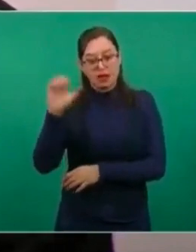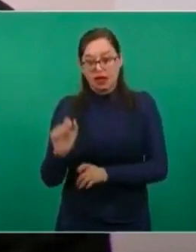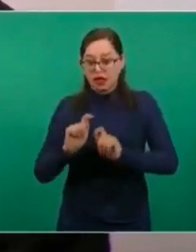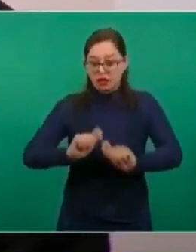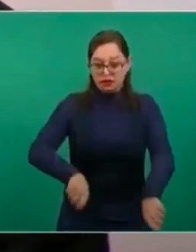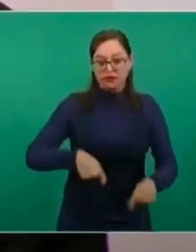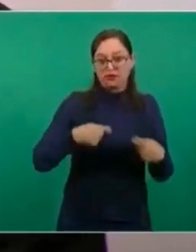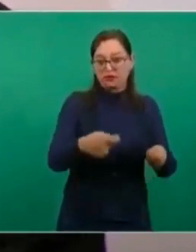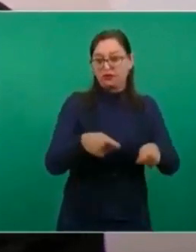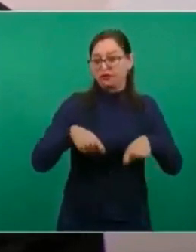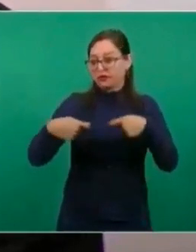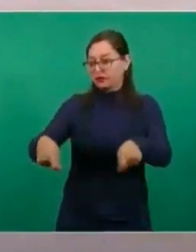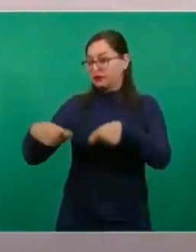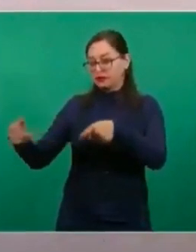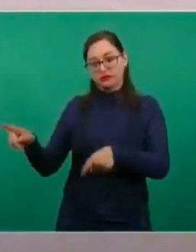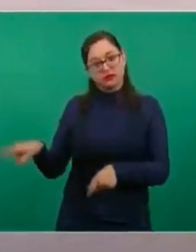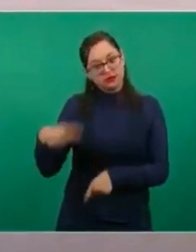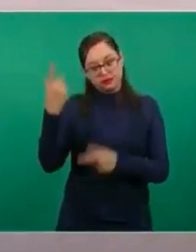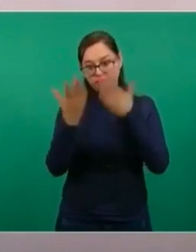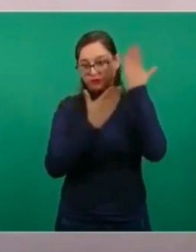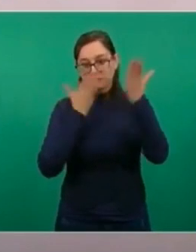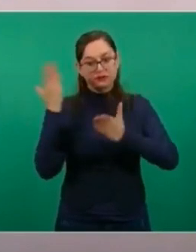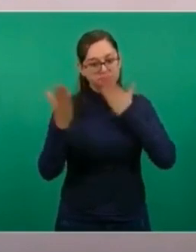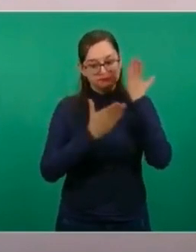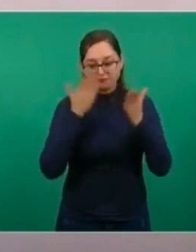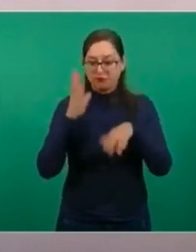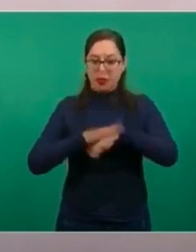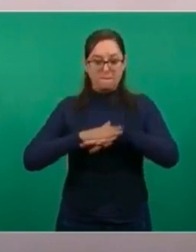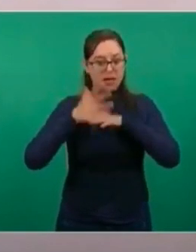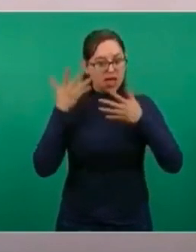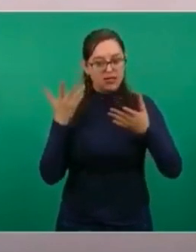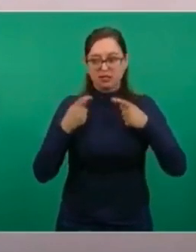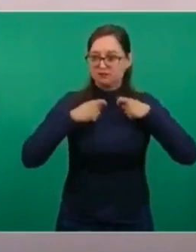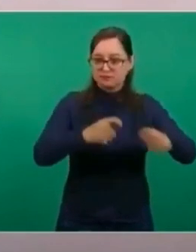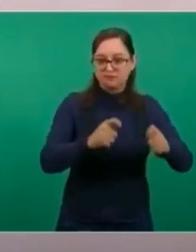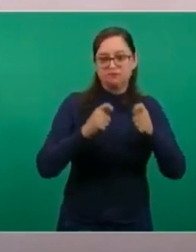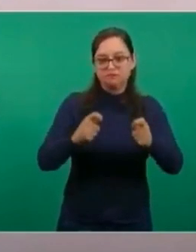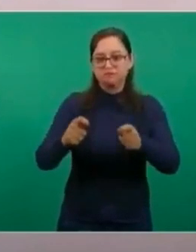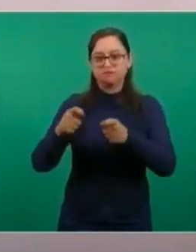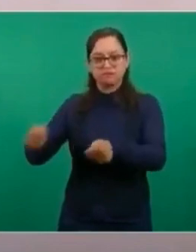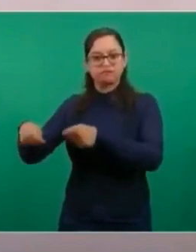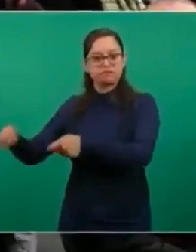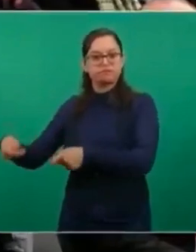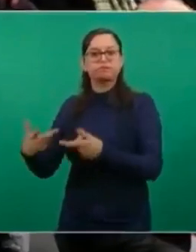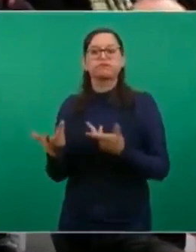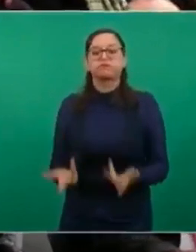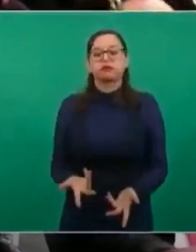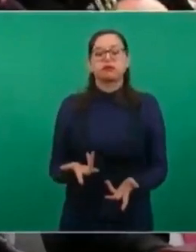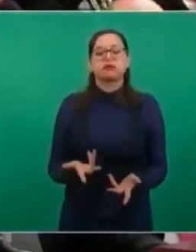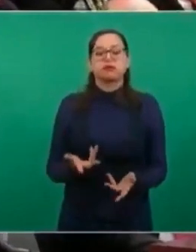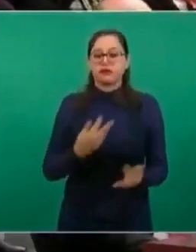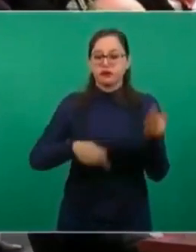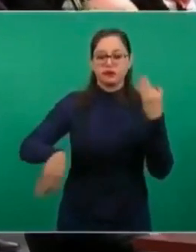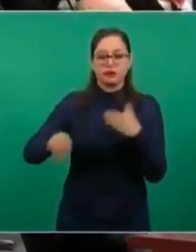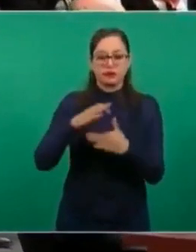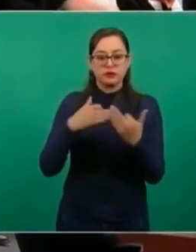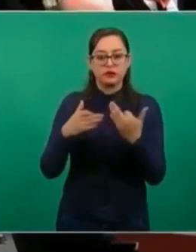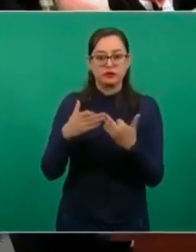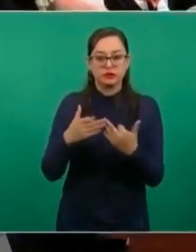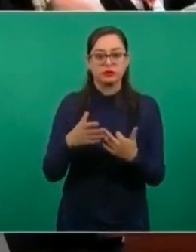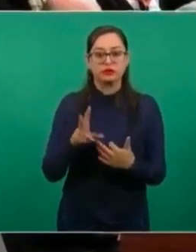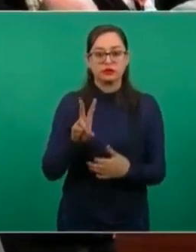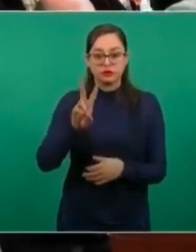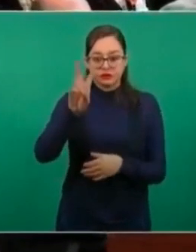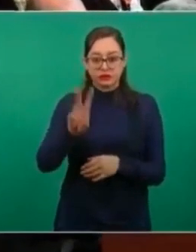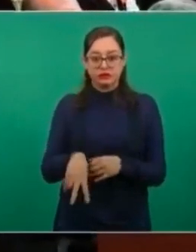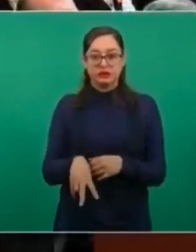espacios, de becas para especialidades. De todas formas vamos